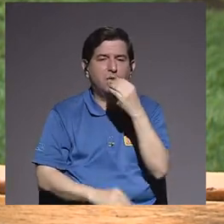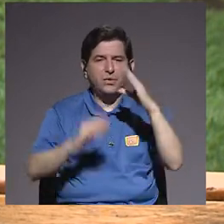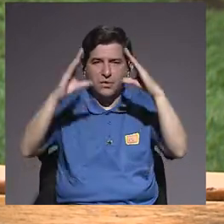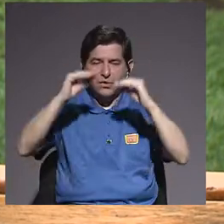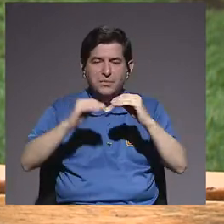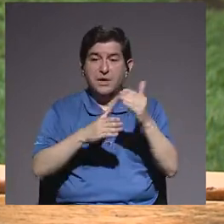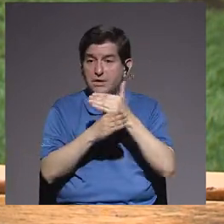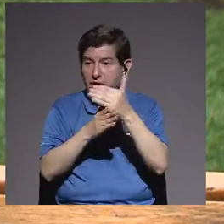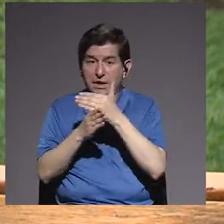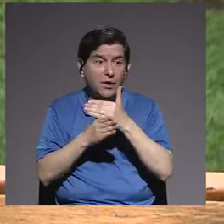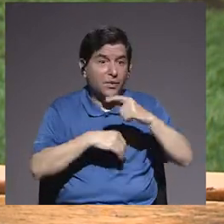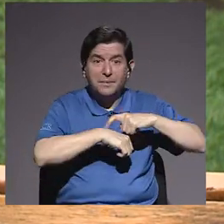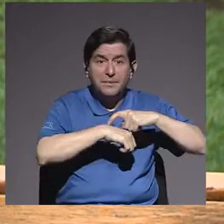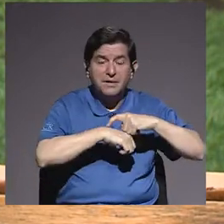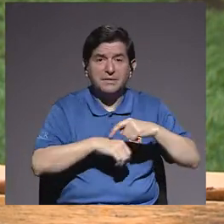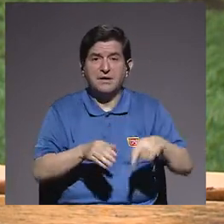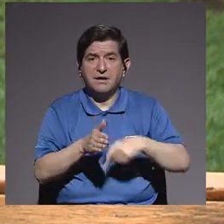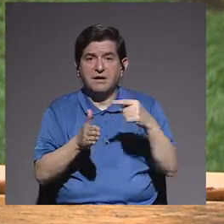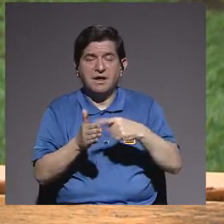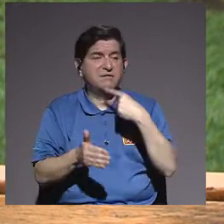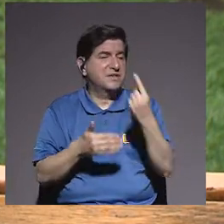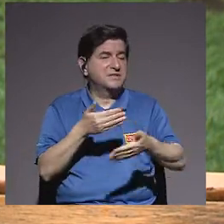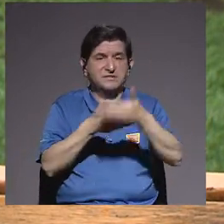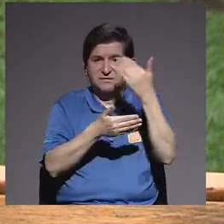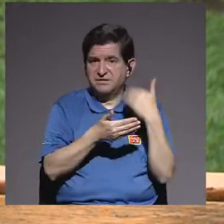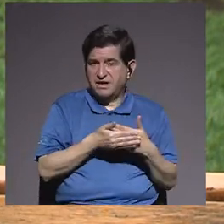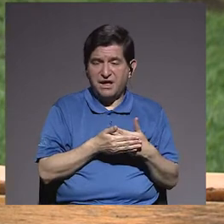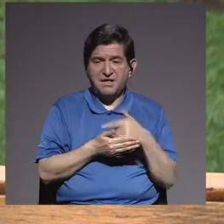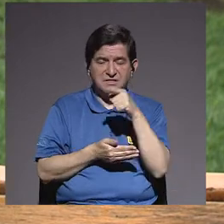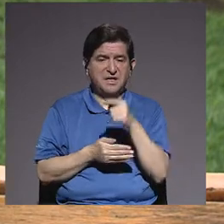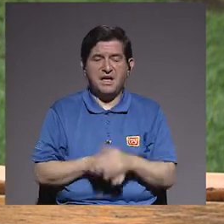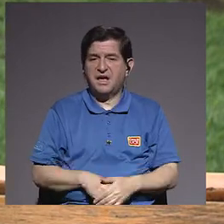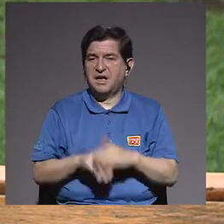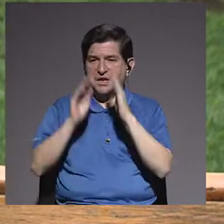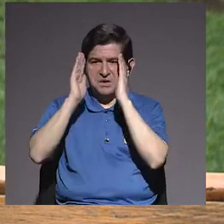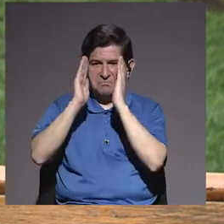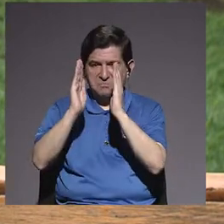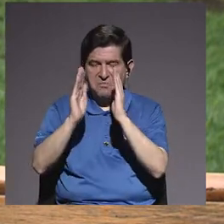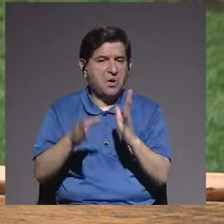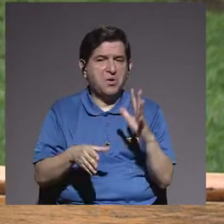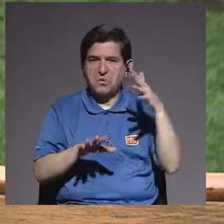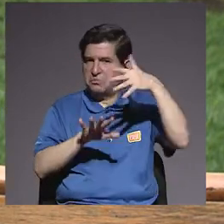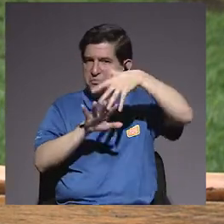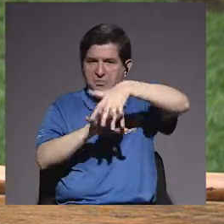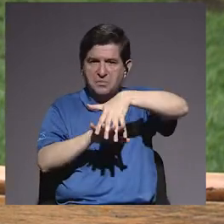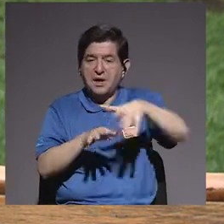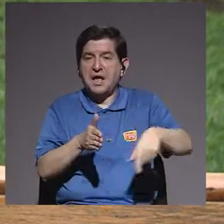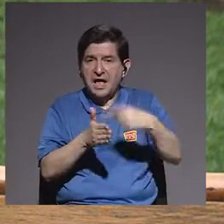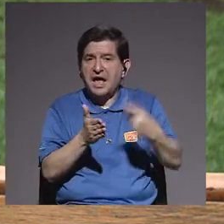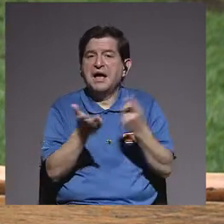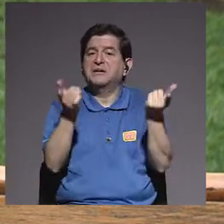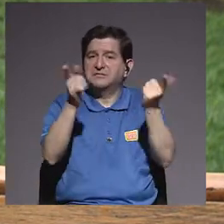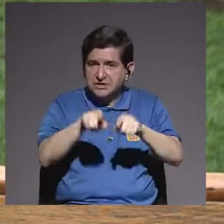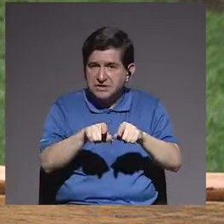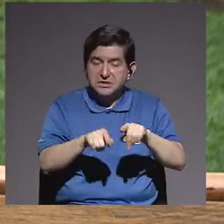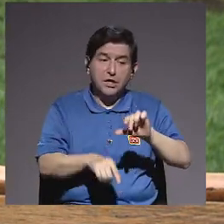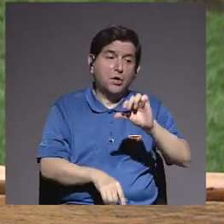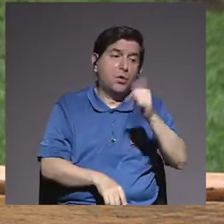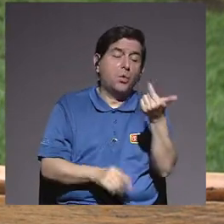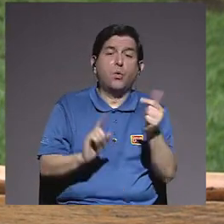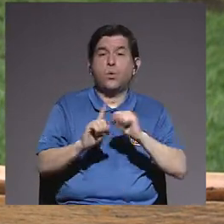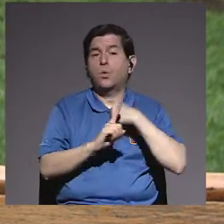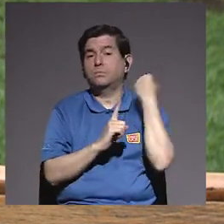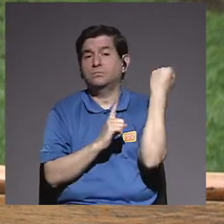algunos, en realidad muchas veces, como les estaba diciendo, no lo integra. En algunas veces sucede eso. Y en